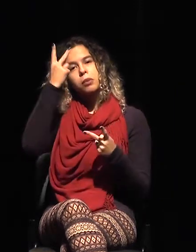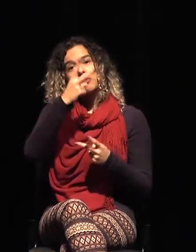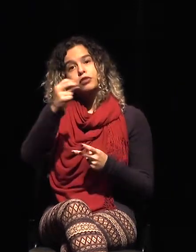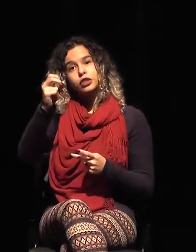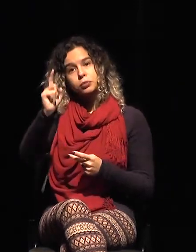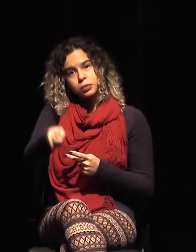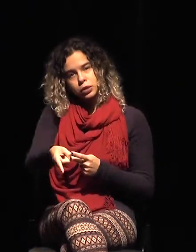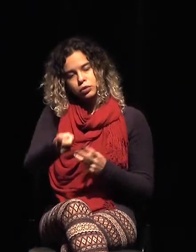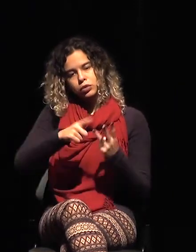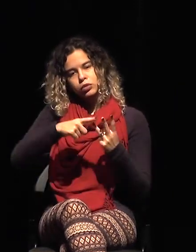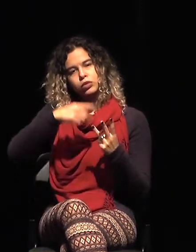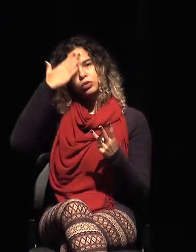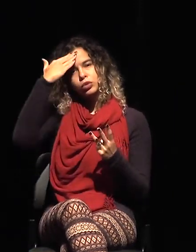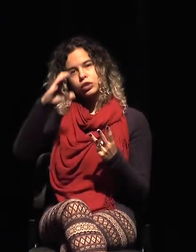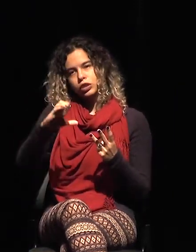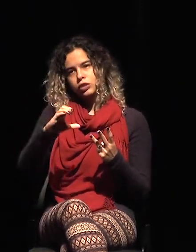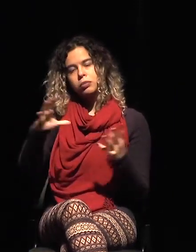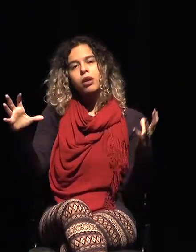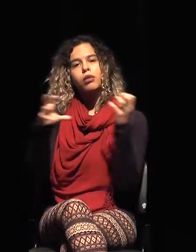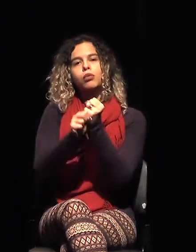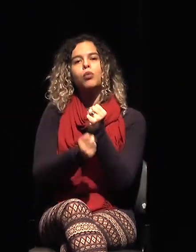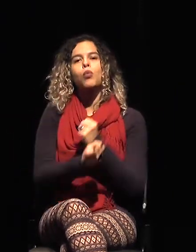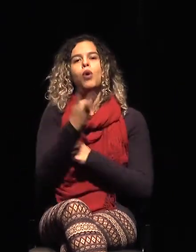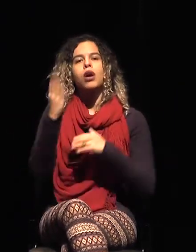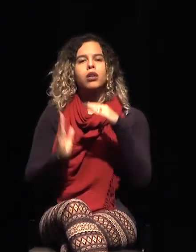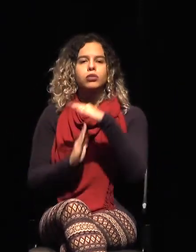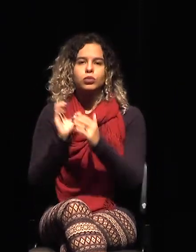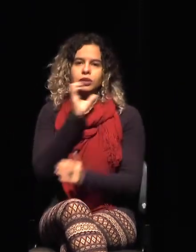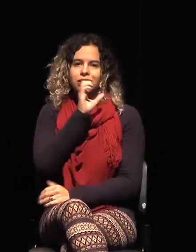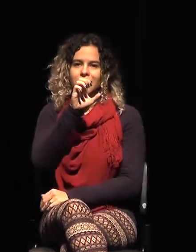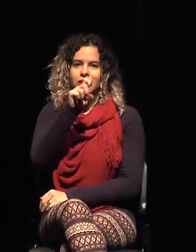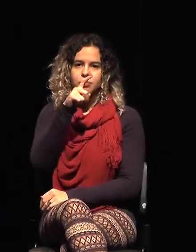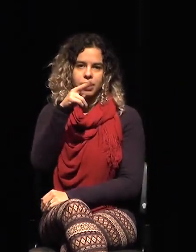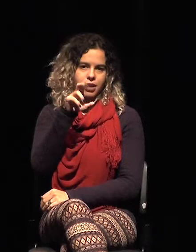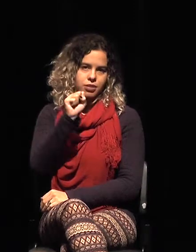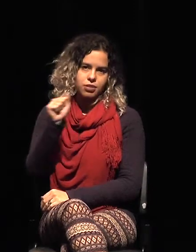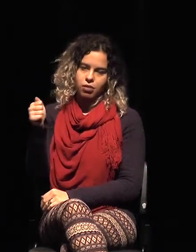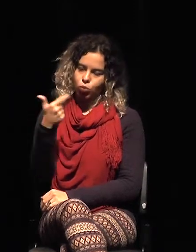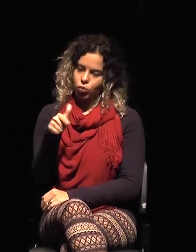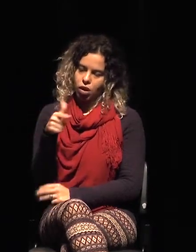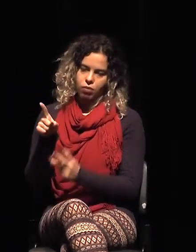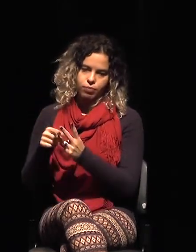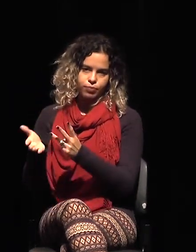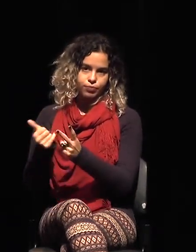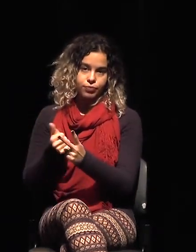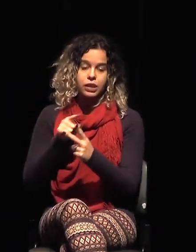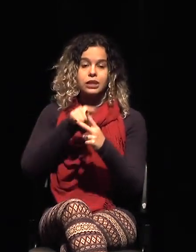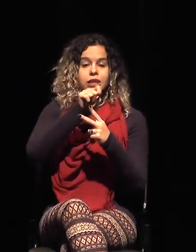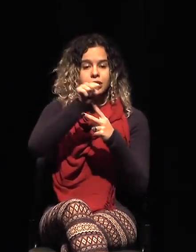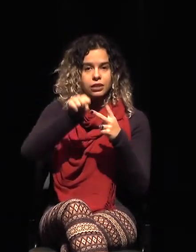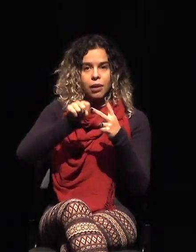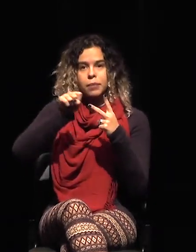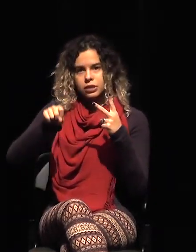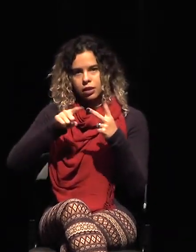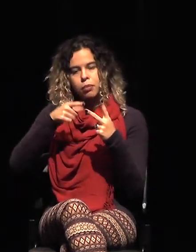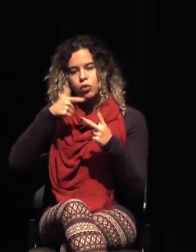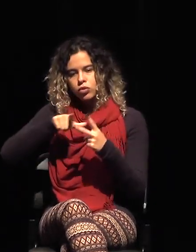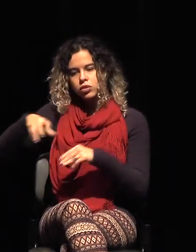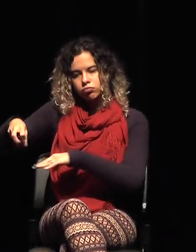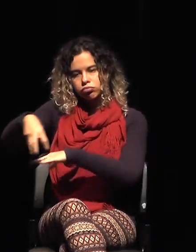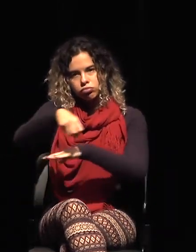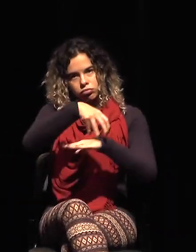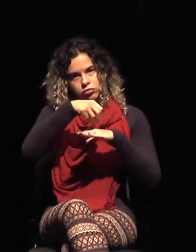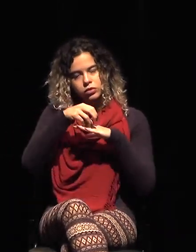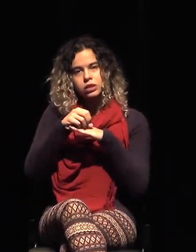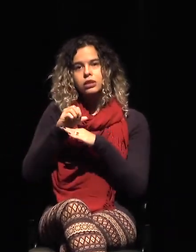expresas. Aquí es a través del sistema. Y lo preguntas también para la importación. A la salida, la verificación